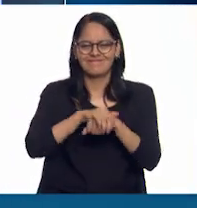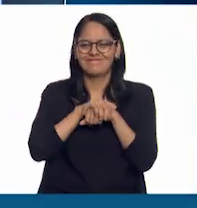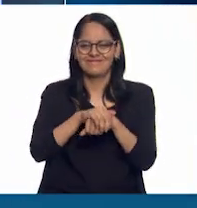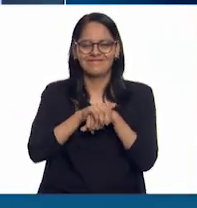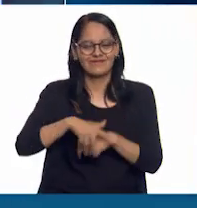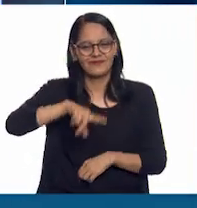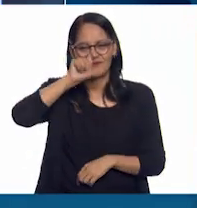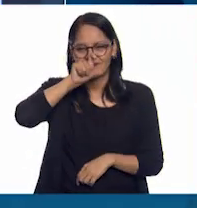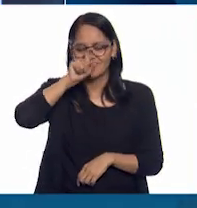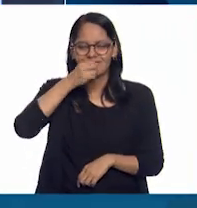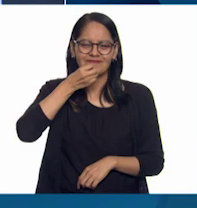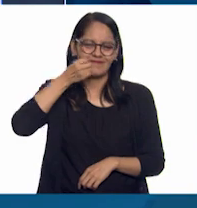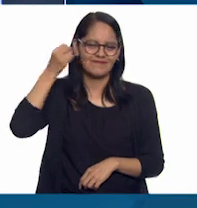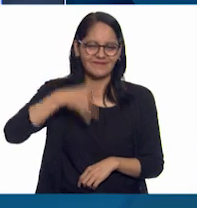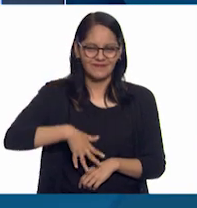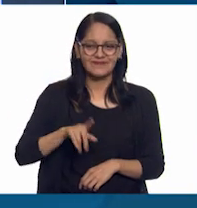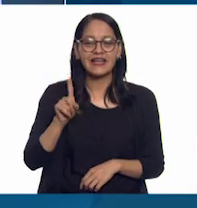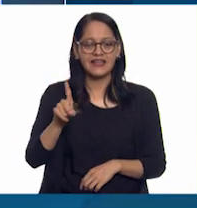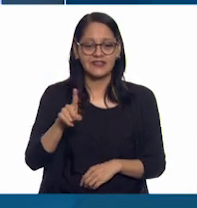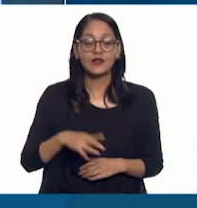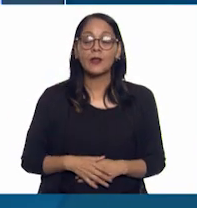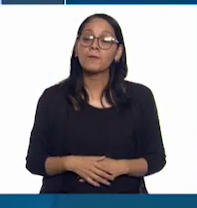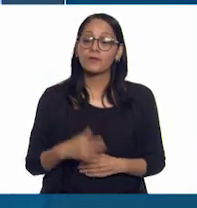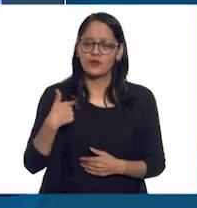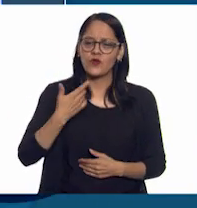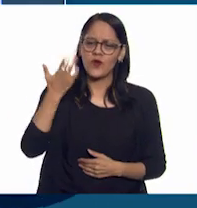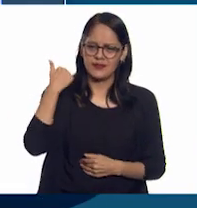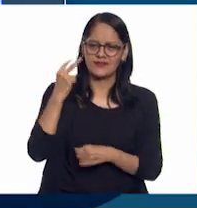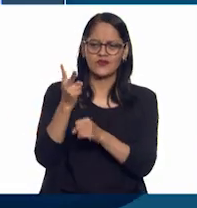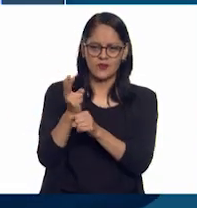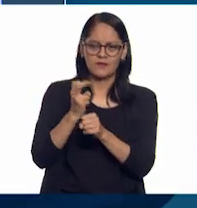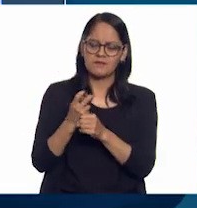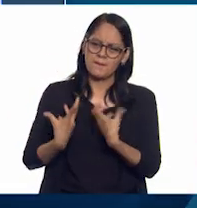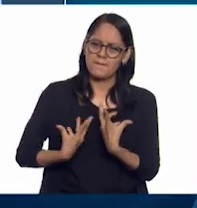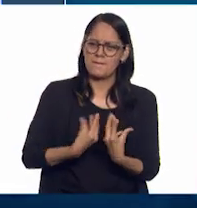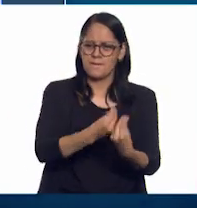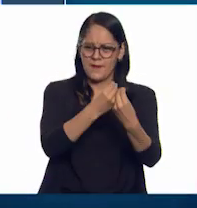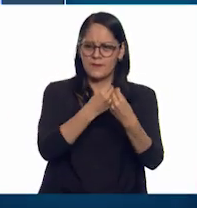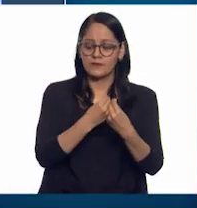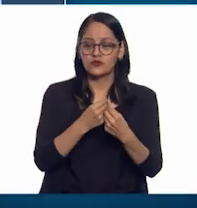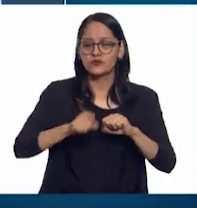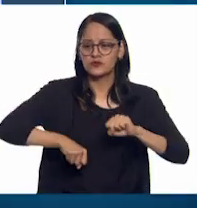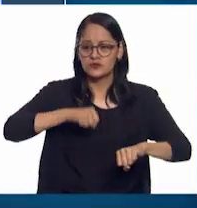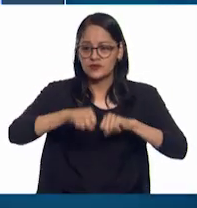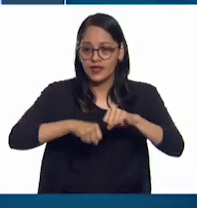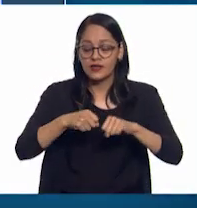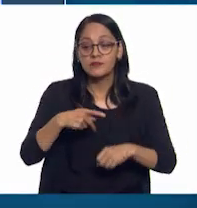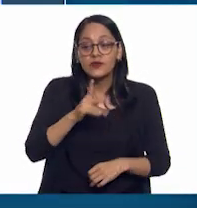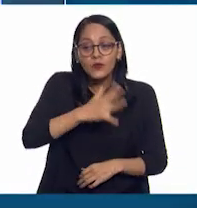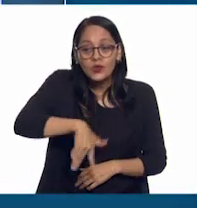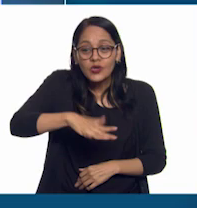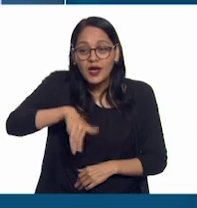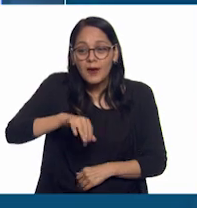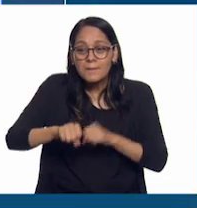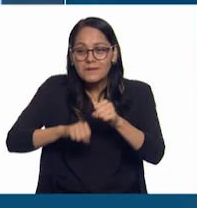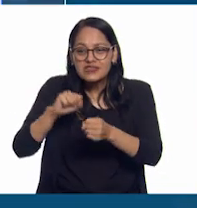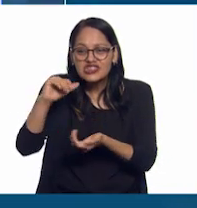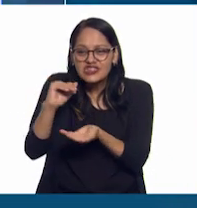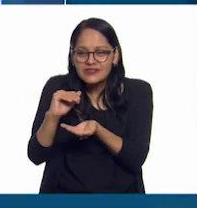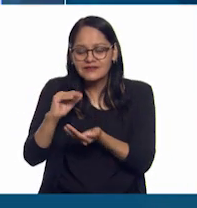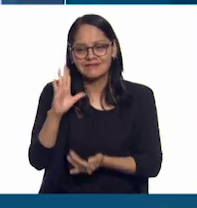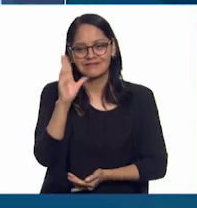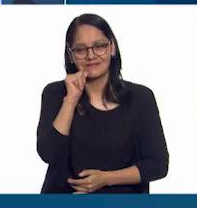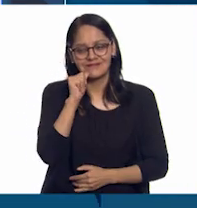pajarraco genial. Ya lo he invitado a que nos vayamos a rodar, pero no he encontrado una bicicleta a su tamaño. Sin embargo, la sigo